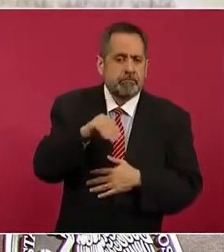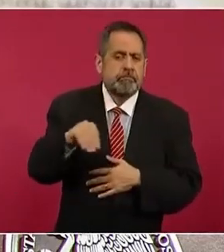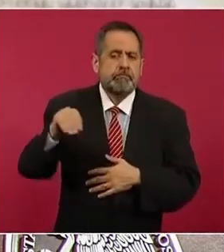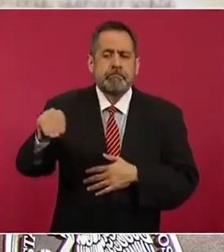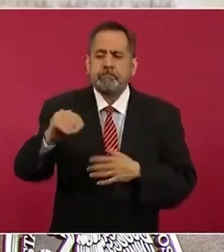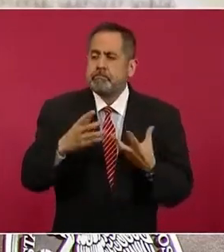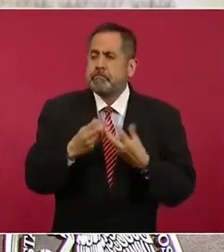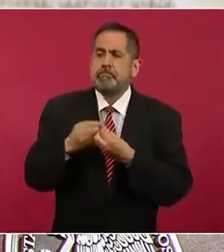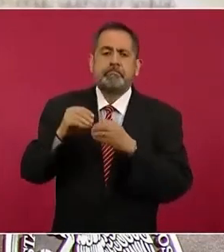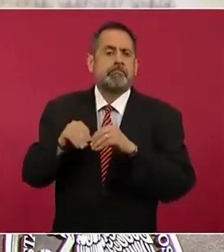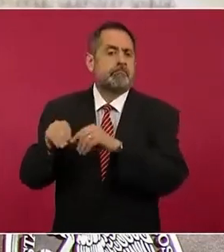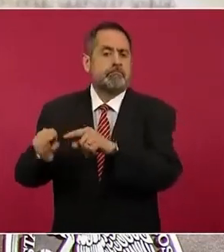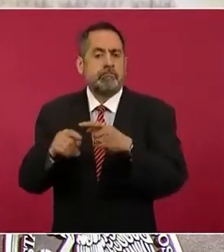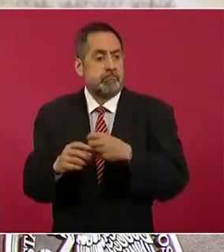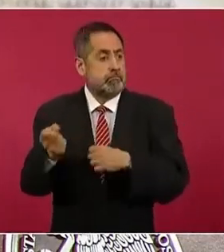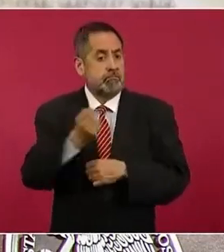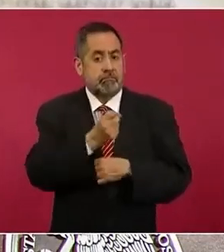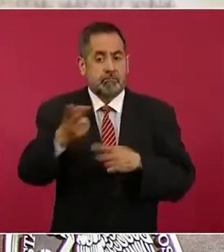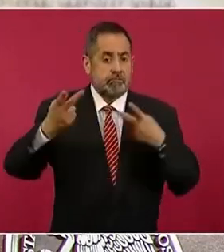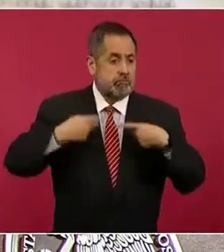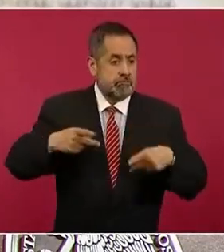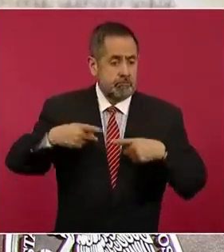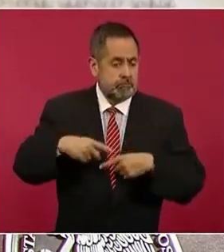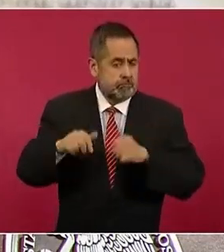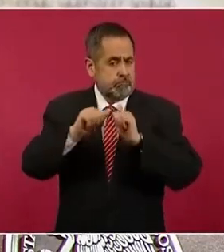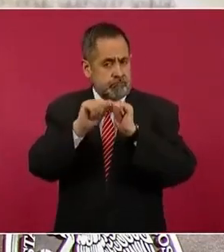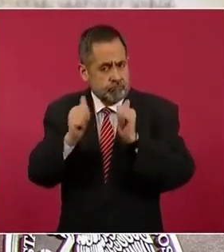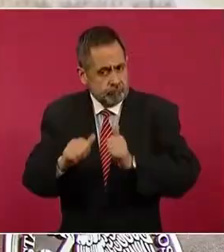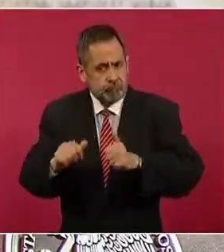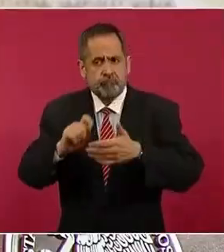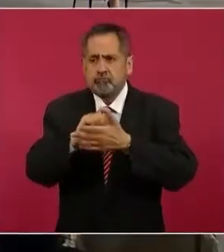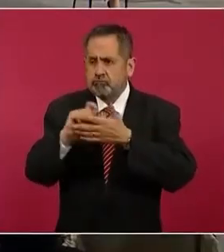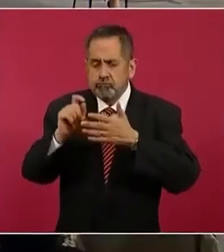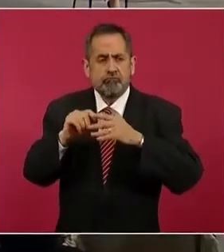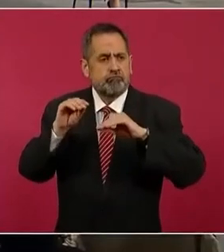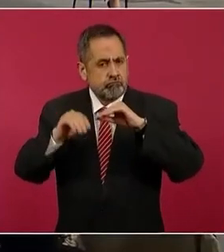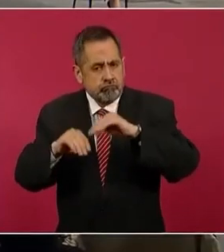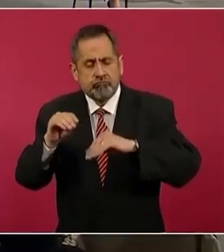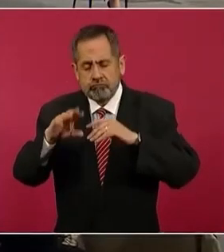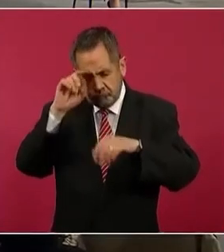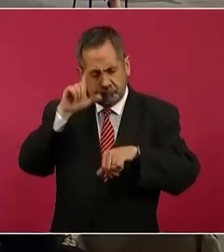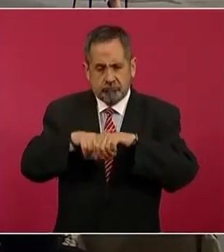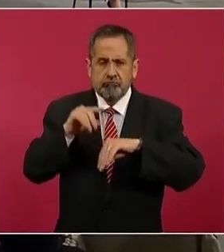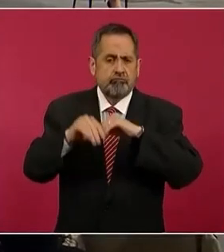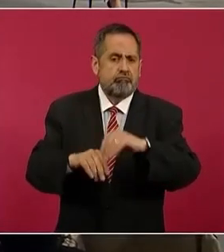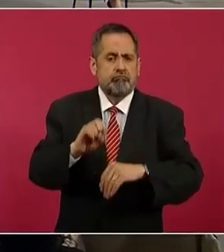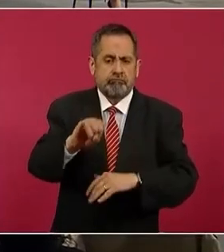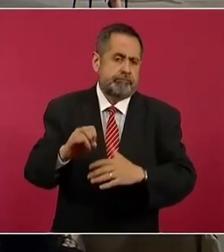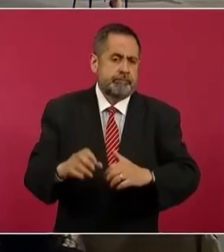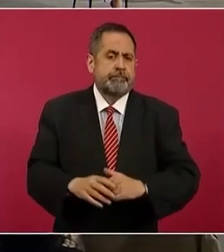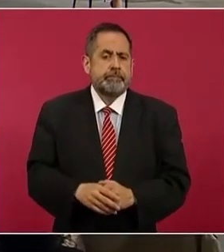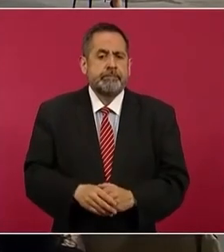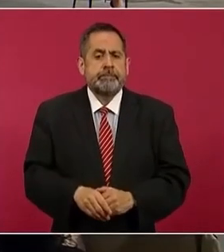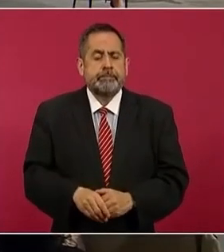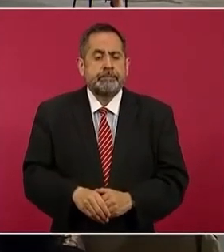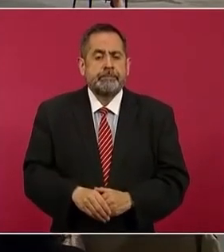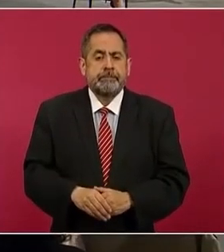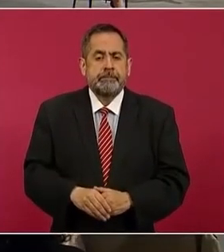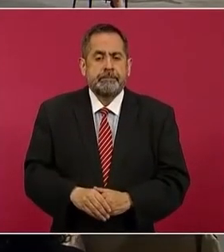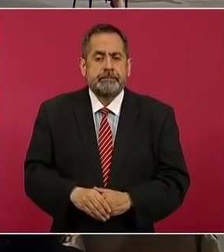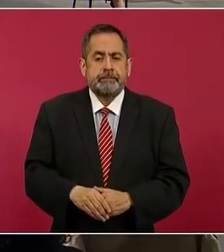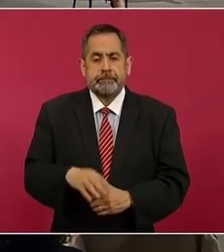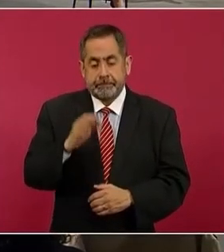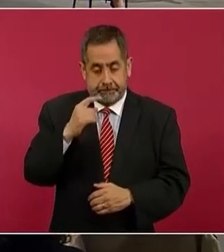muy importante de artistas que han sido ya parte de estos circuitos culturales. La